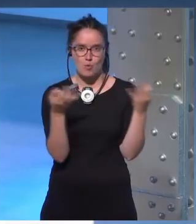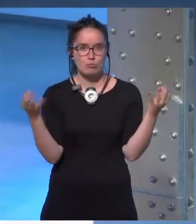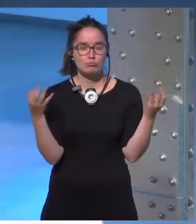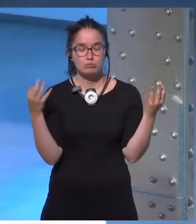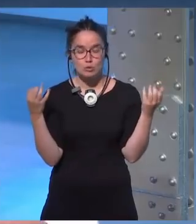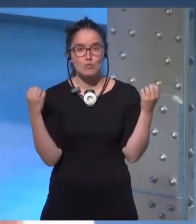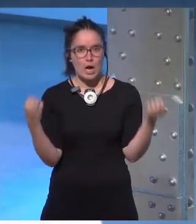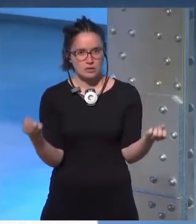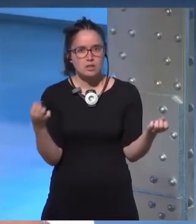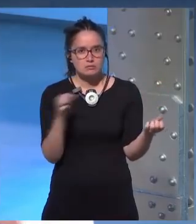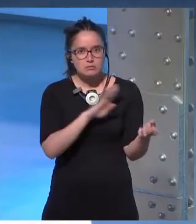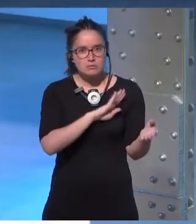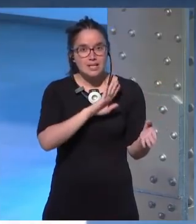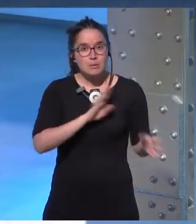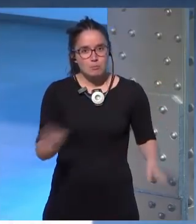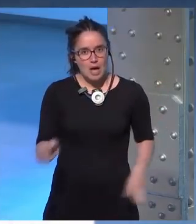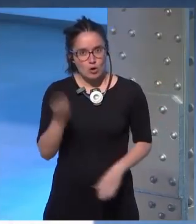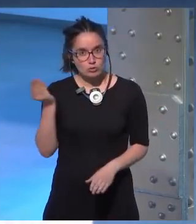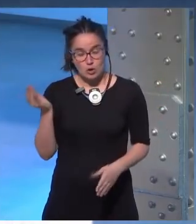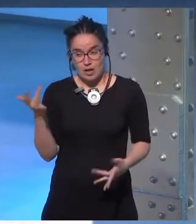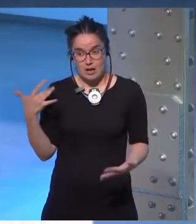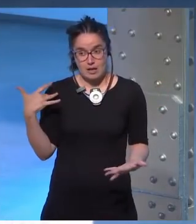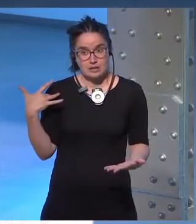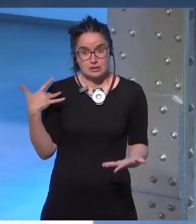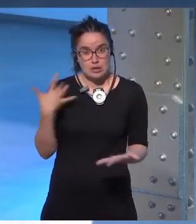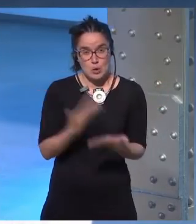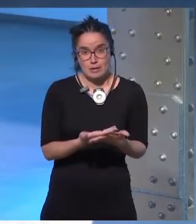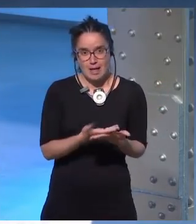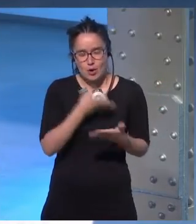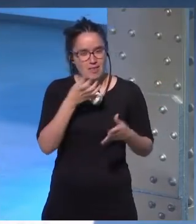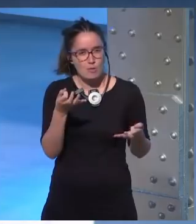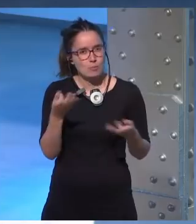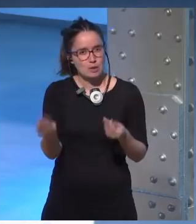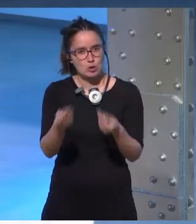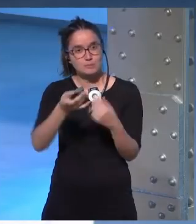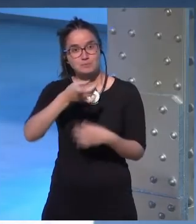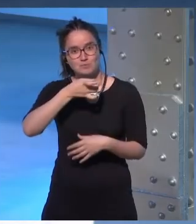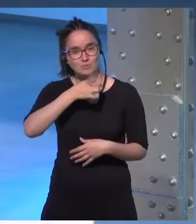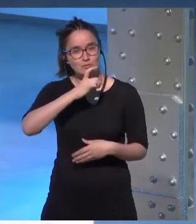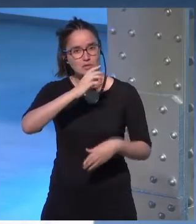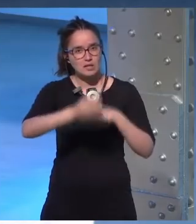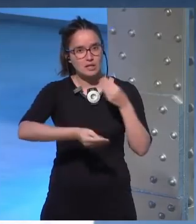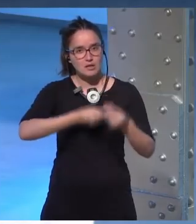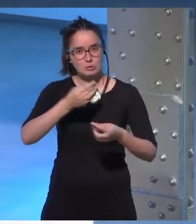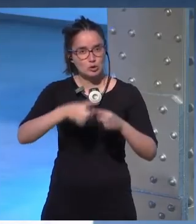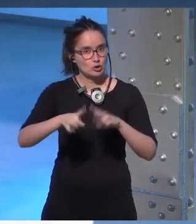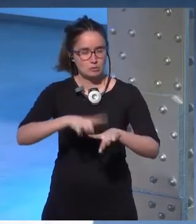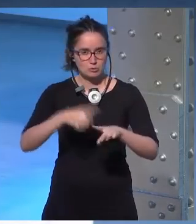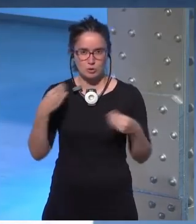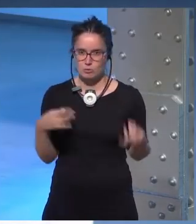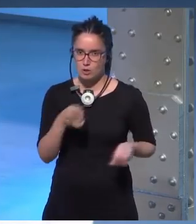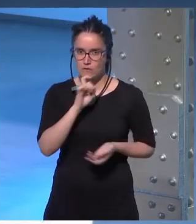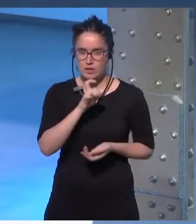mucho y mejor de lo que lo he hecho en los últimos años es difícil hacer muchas cosas a la vez